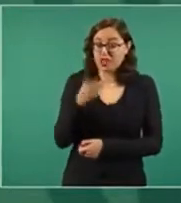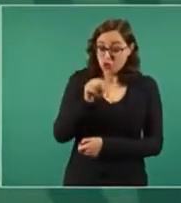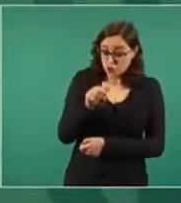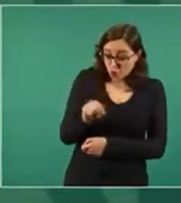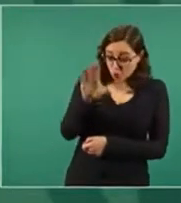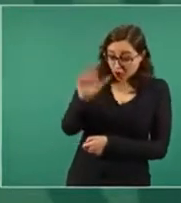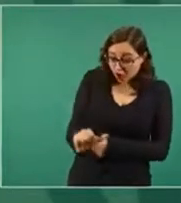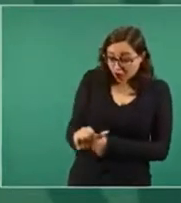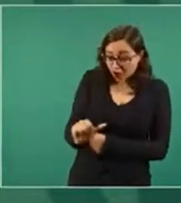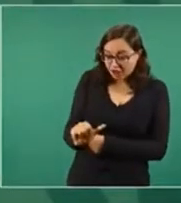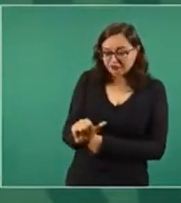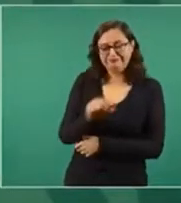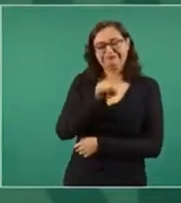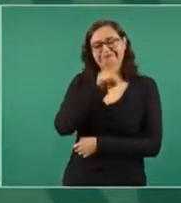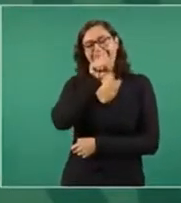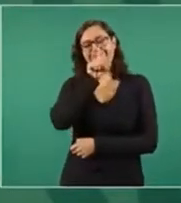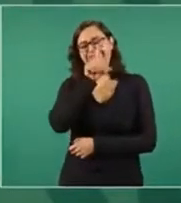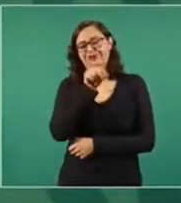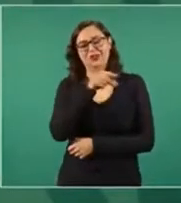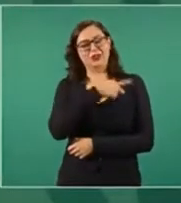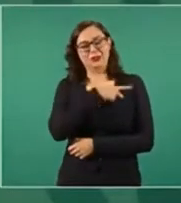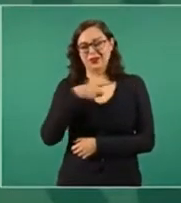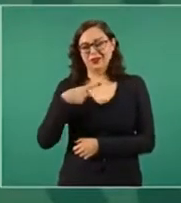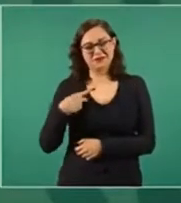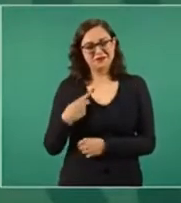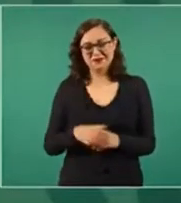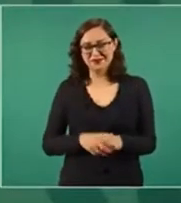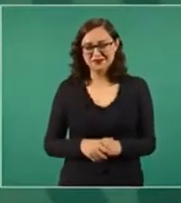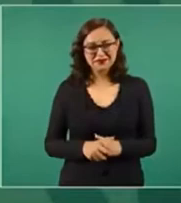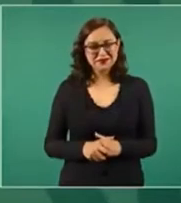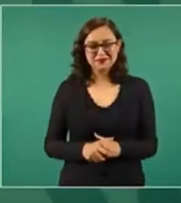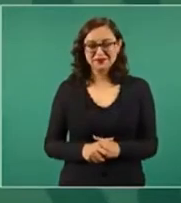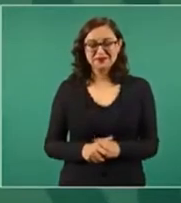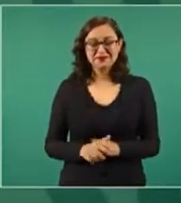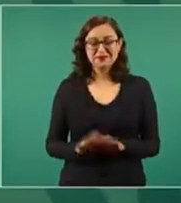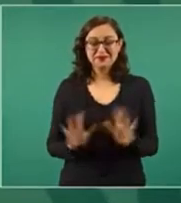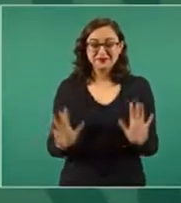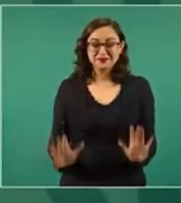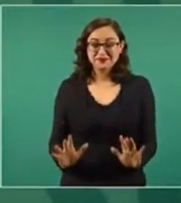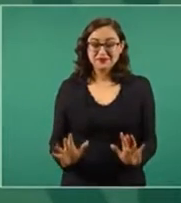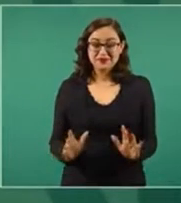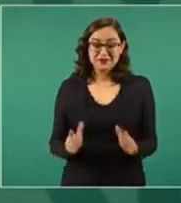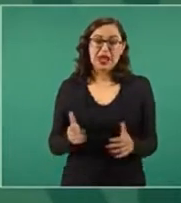al final, que lo más conveniente es